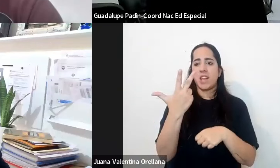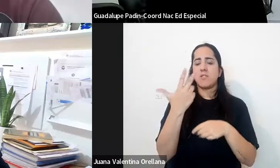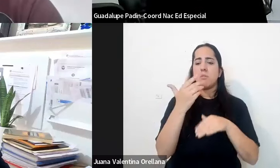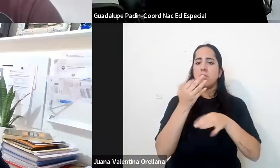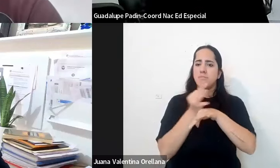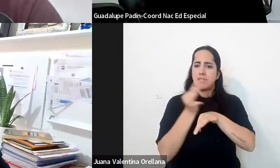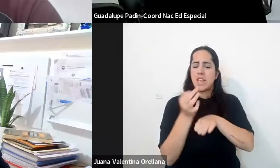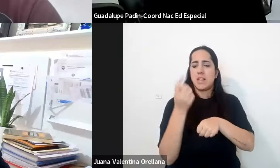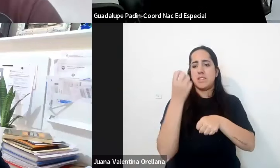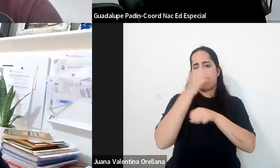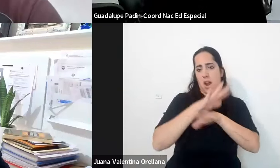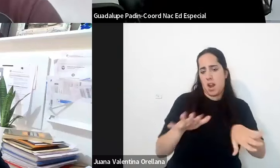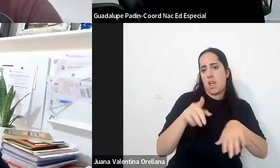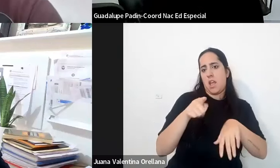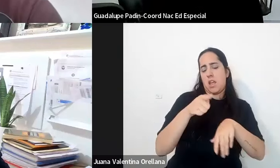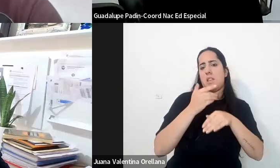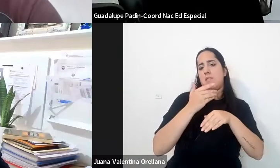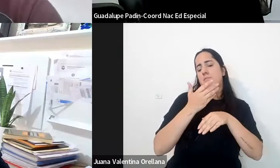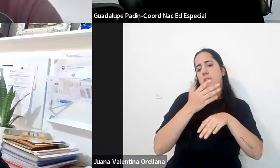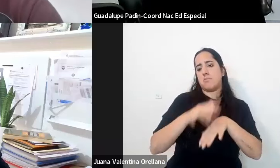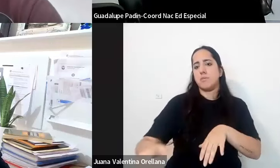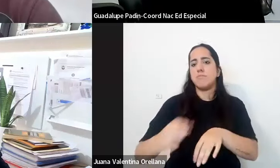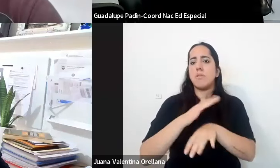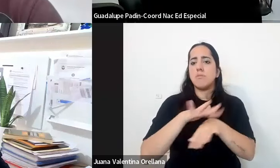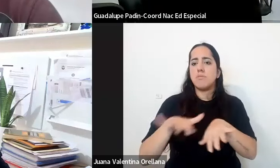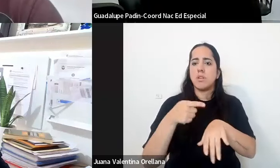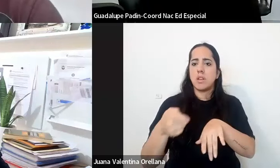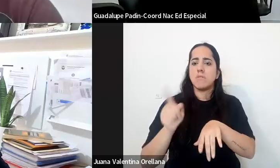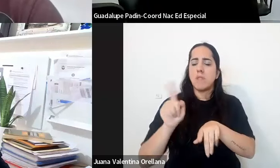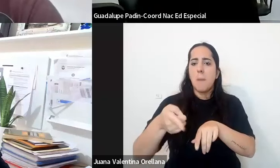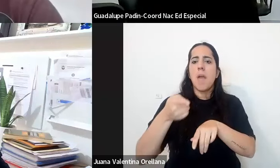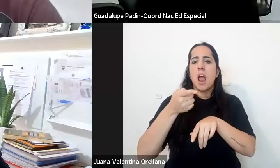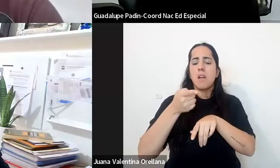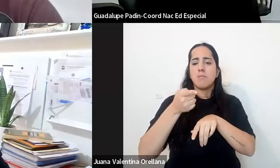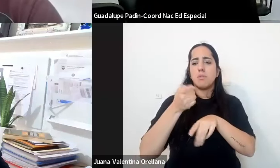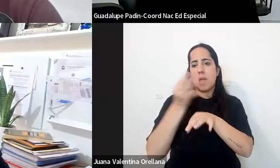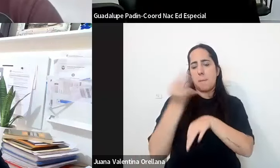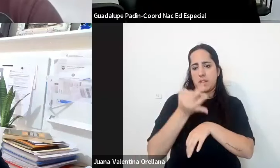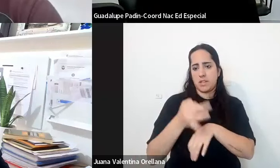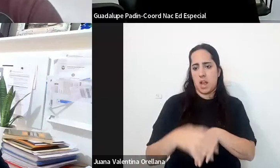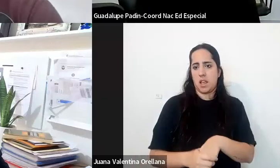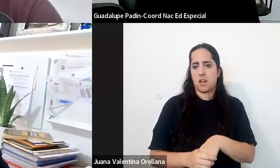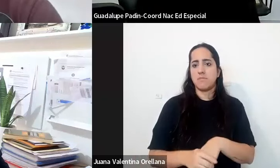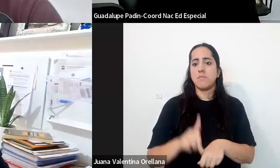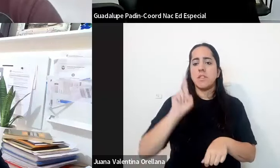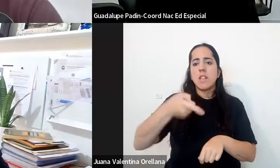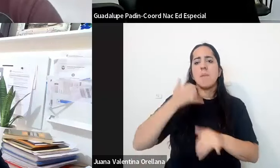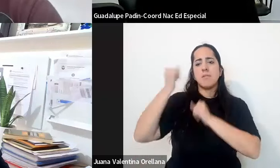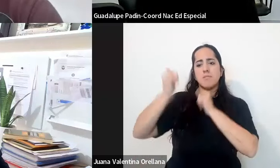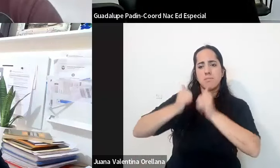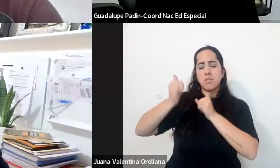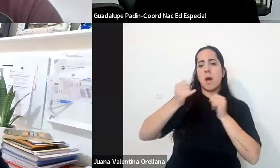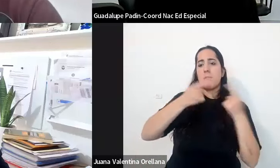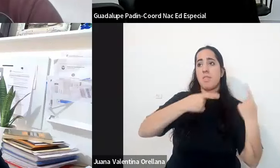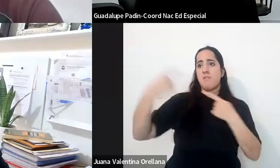en esos cuatro años además de poder brindar el tronco común y por especialidad y también comentaban como diferencias